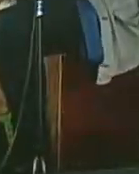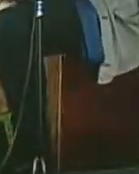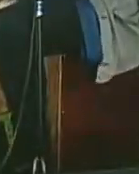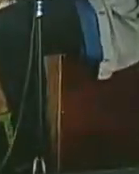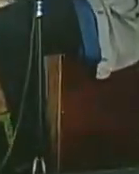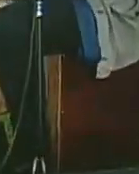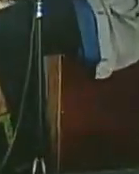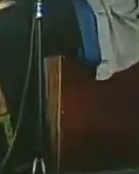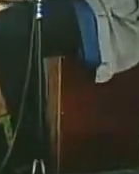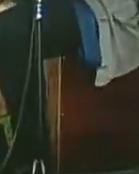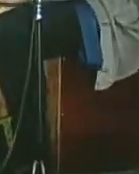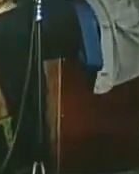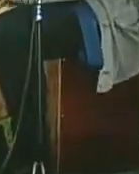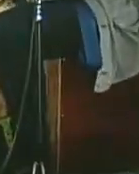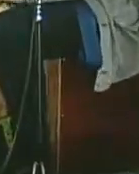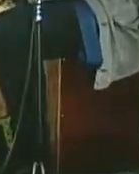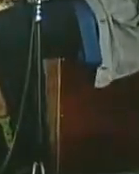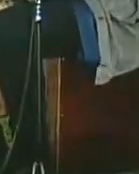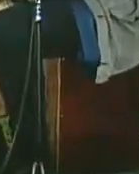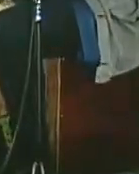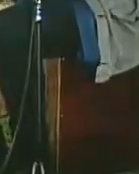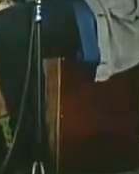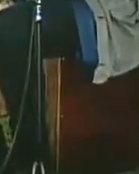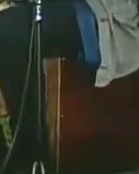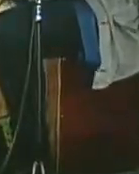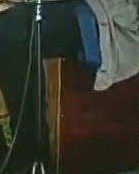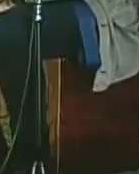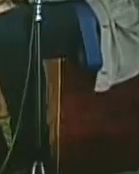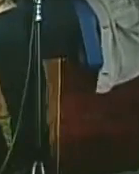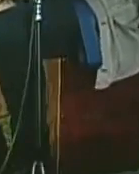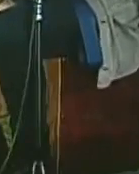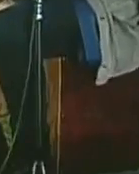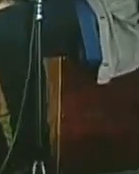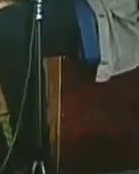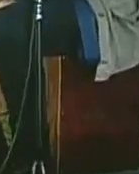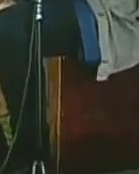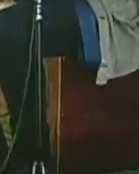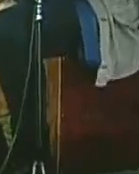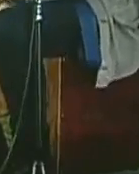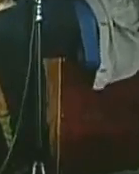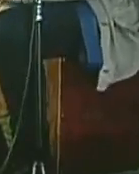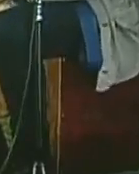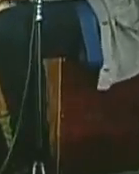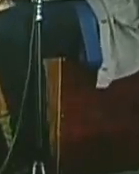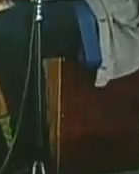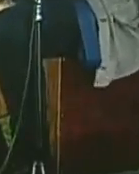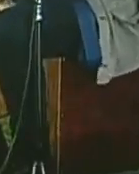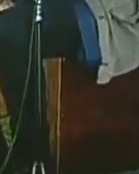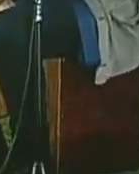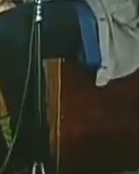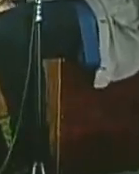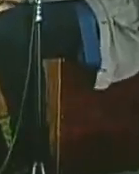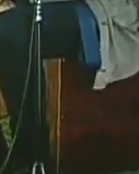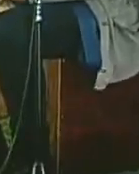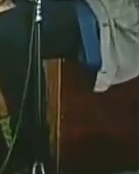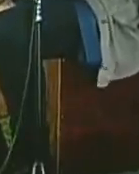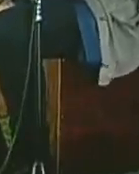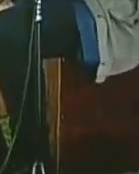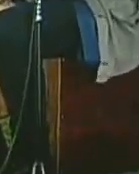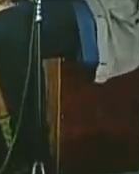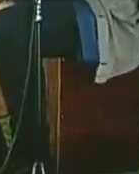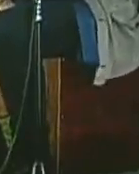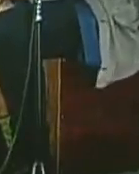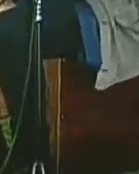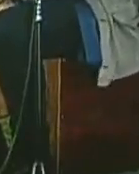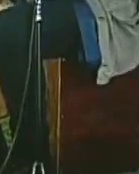pero también, más adelante, con la sequía, que se logre, determinar, a través de este importante, observatorio, estos riesgos